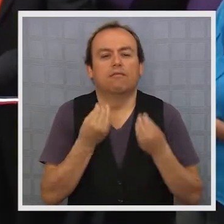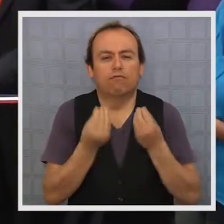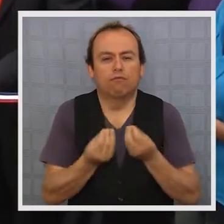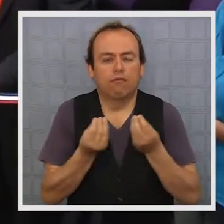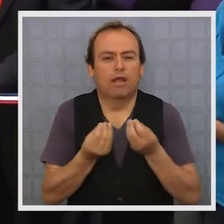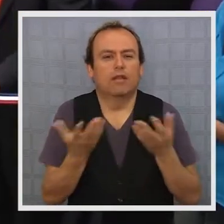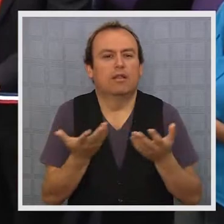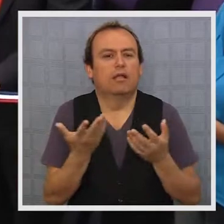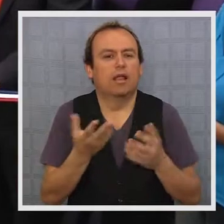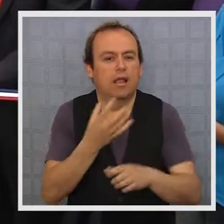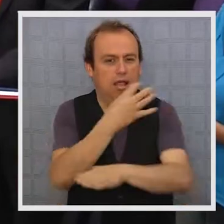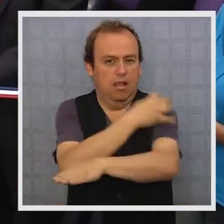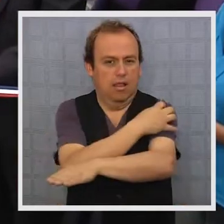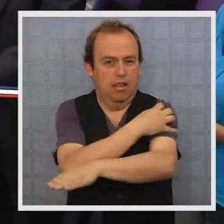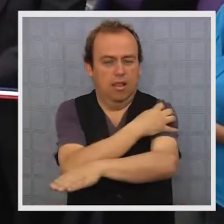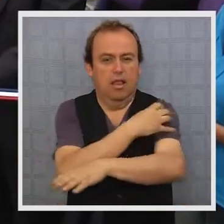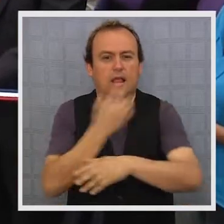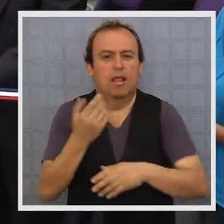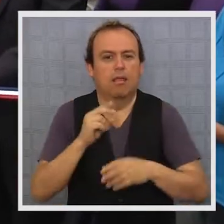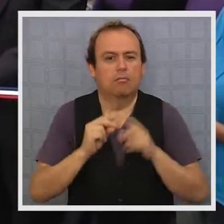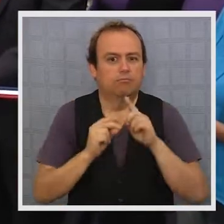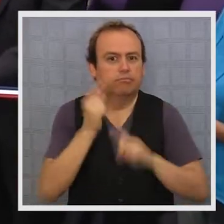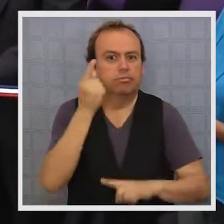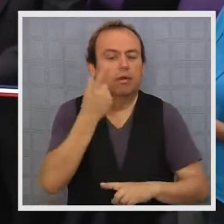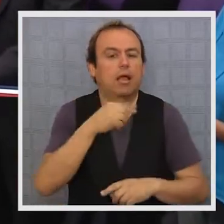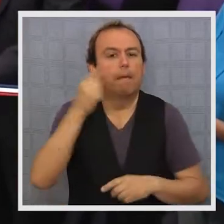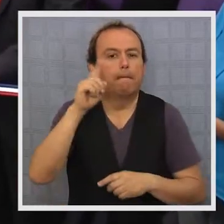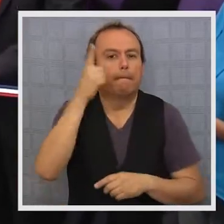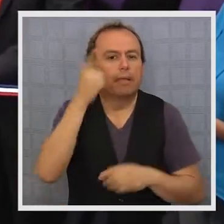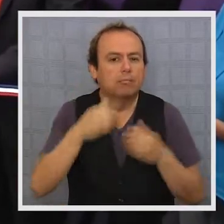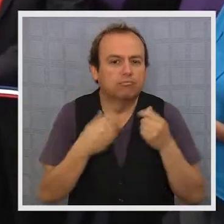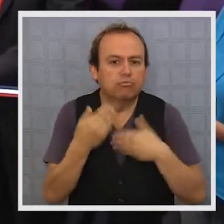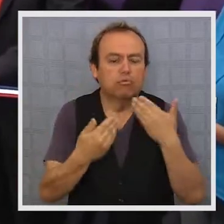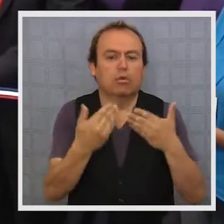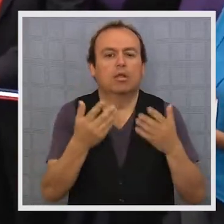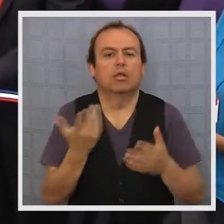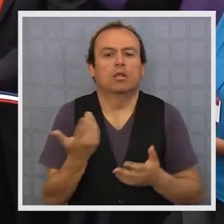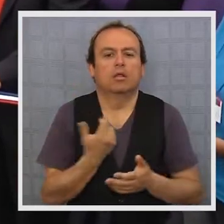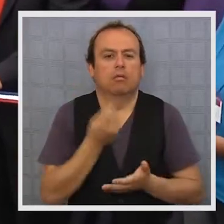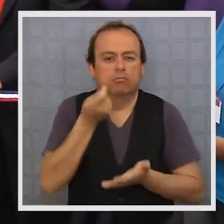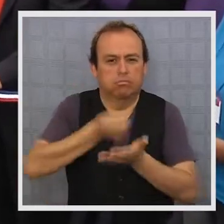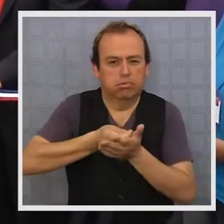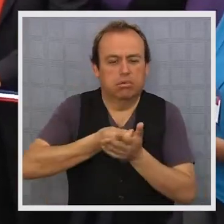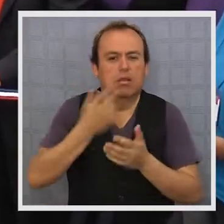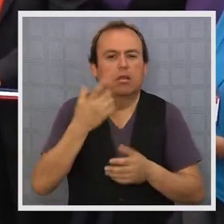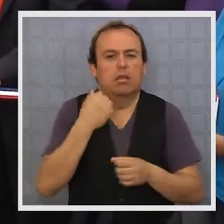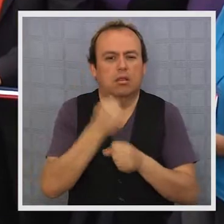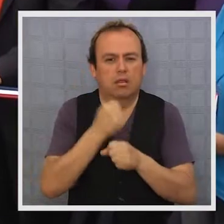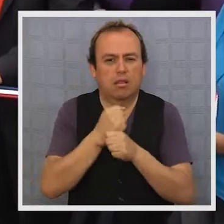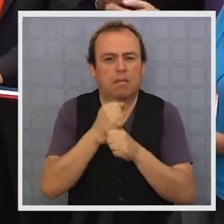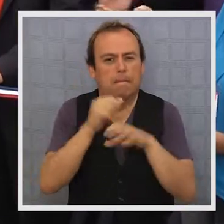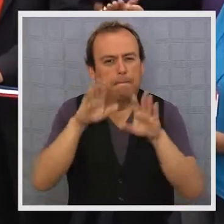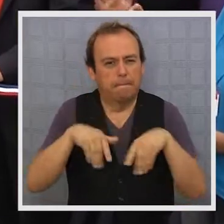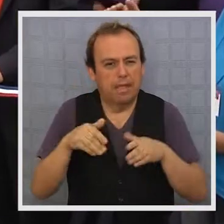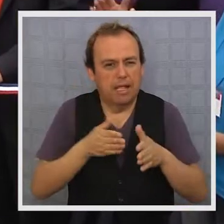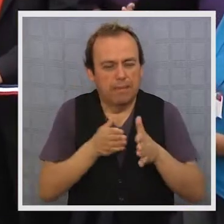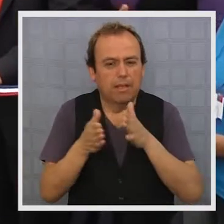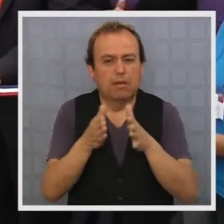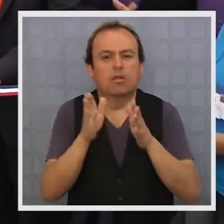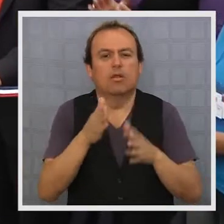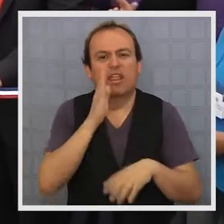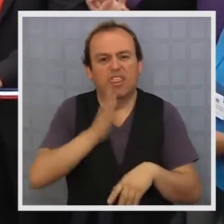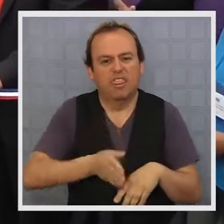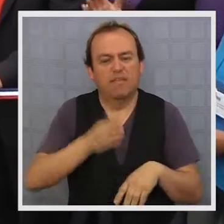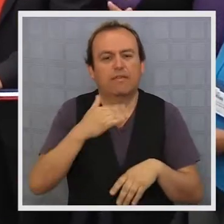La región es considerada pionera en materia de emprendimientos e inversión, aunque la tarea, aparte de continuar por la misma senda,